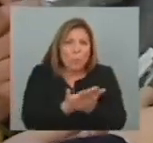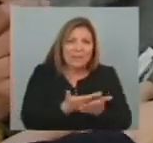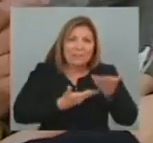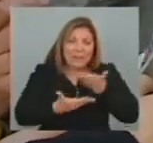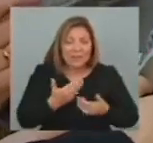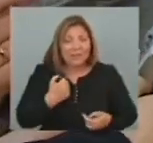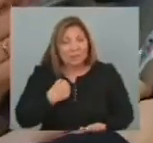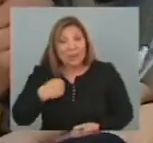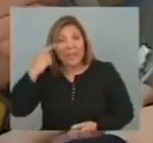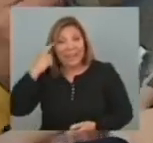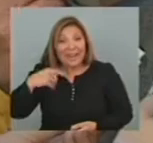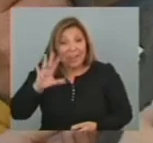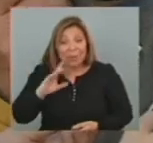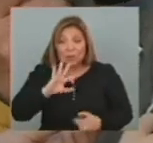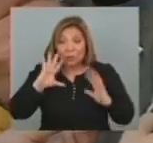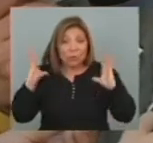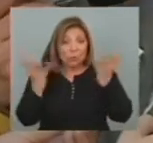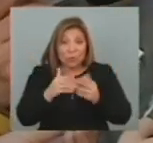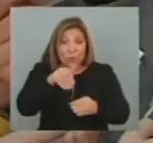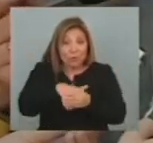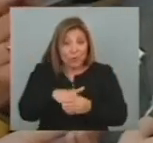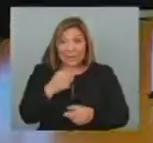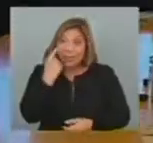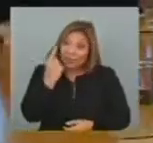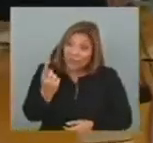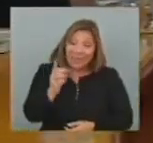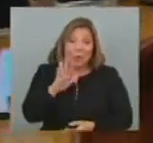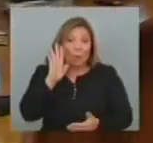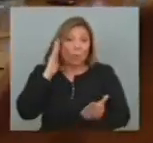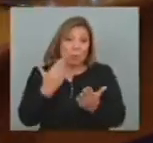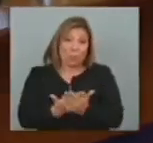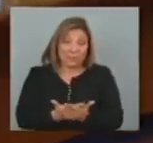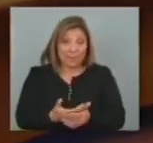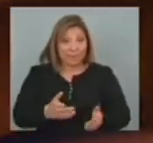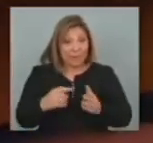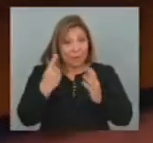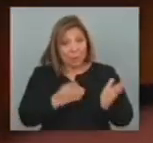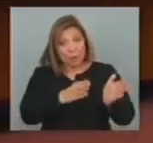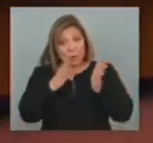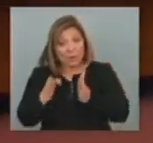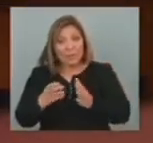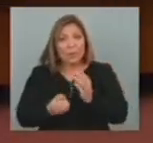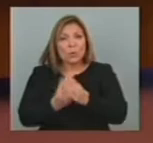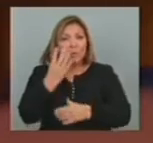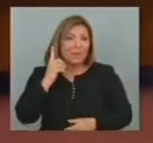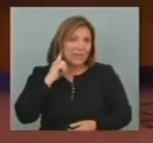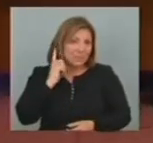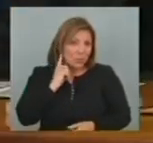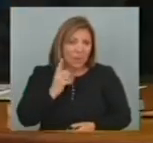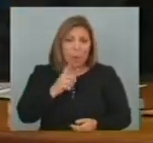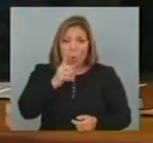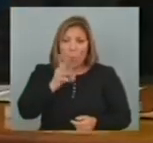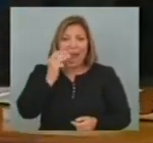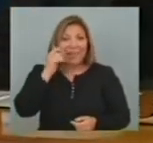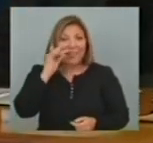Lo que mide Generalmente Cuando va a votar Es una propuesta En otro orden El ministro defendió El nuevo sistema De escuchas El guardián